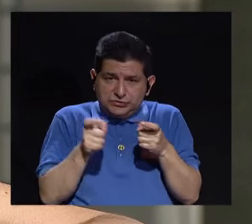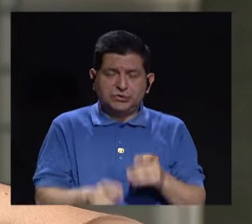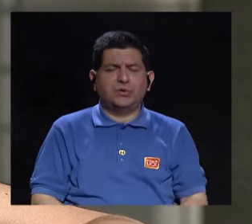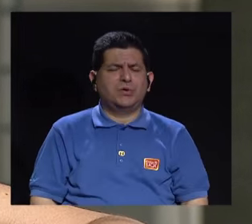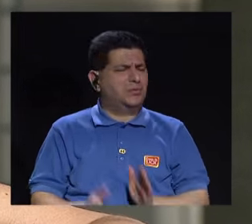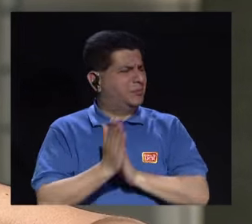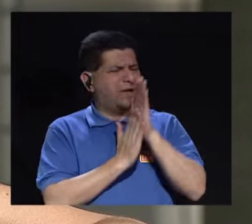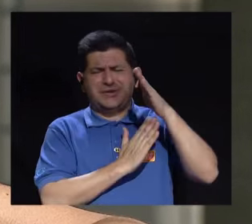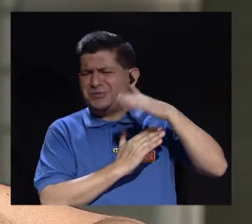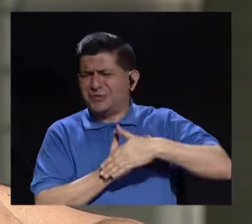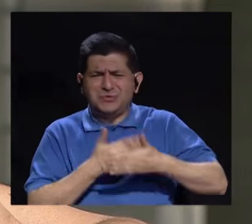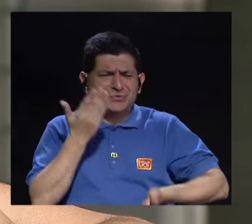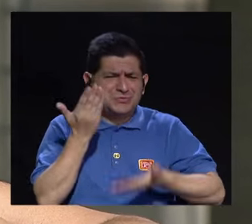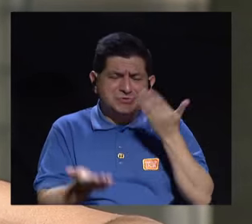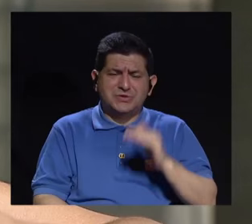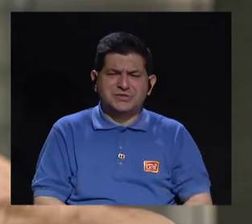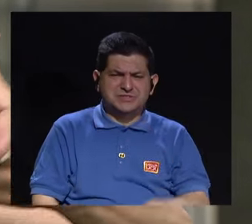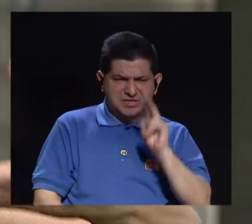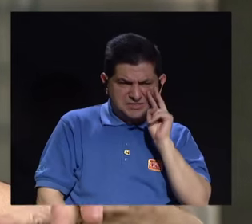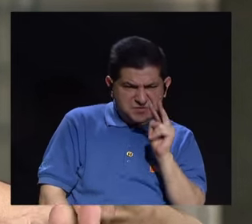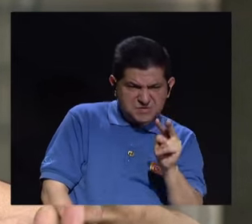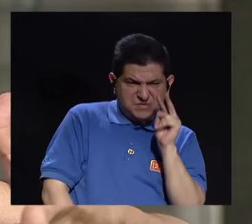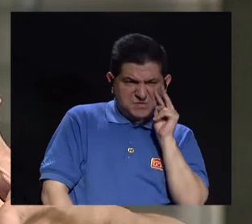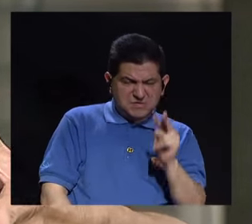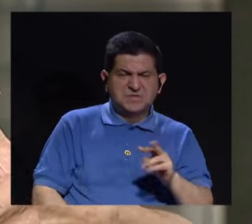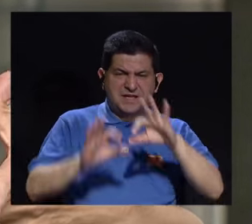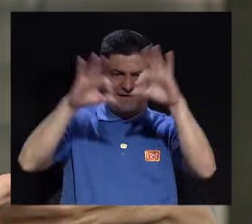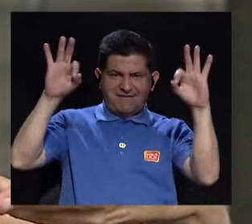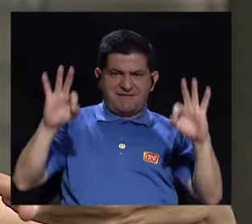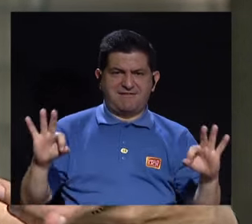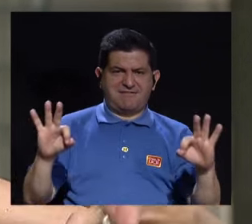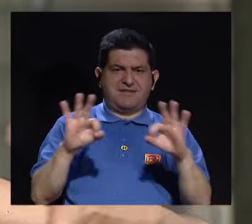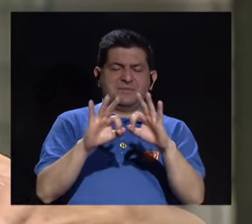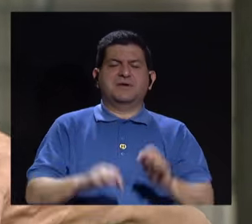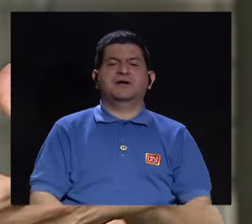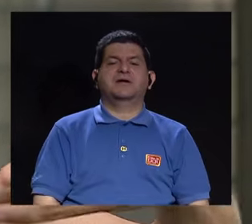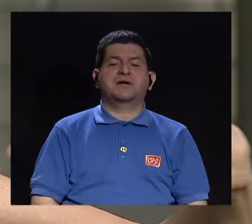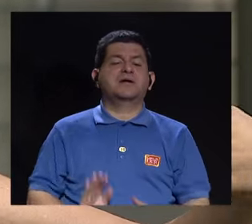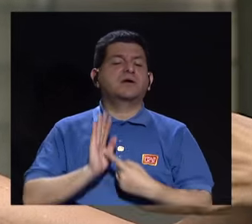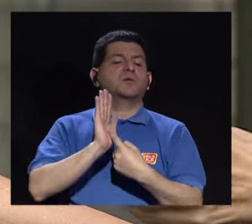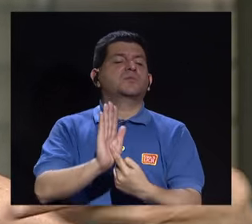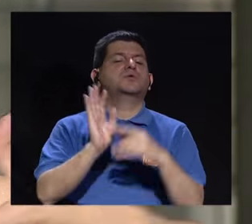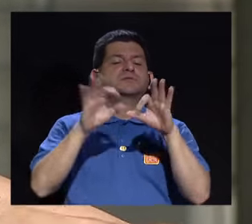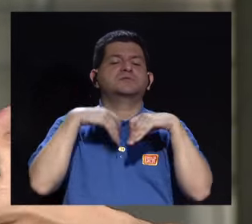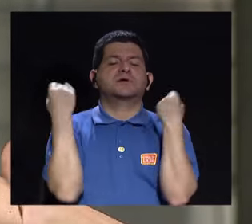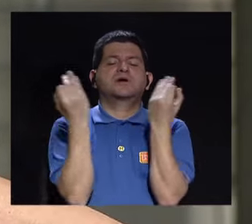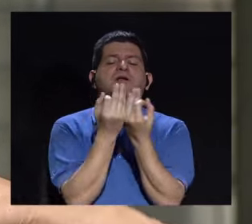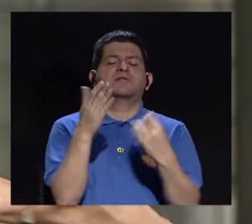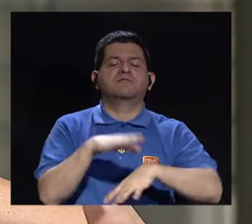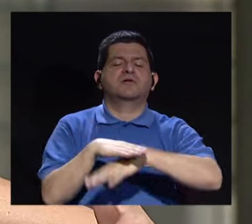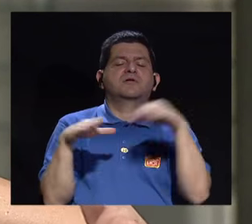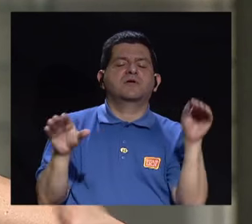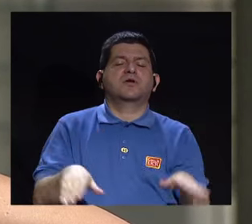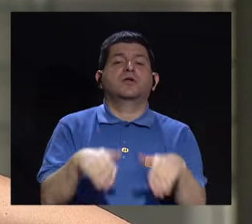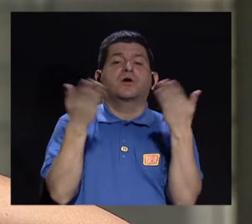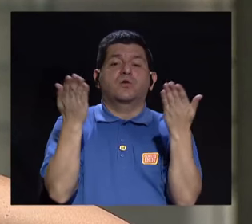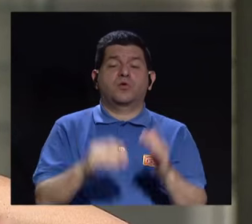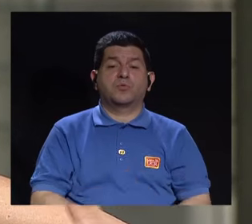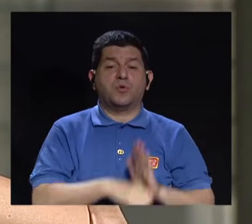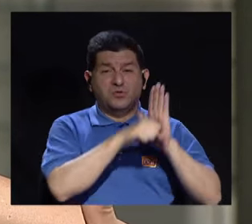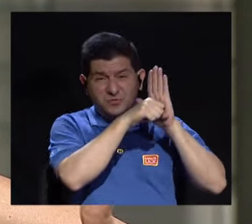excesiva puesta de la mirada sobre la imagen, ¿no? Sobre cómo se debe mostrar esa familia hacia el exterior.